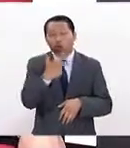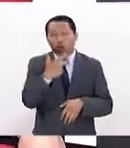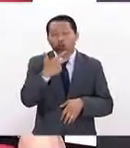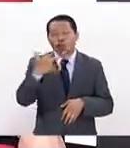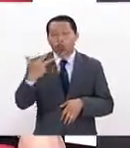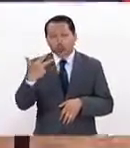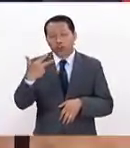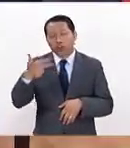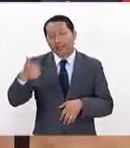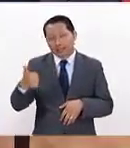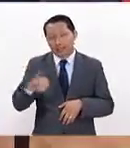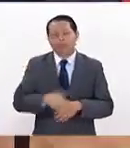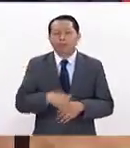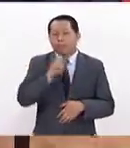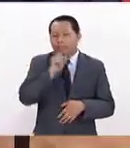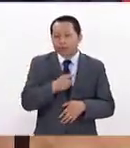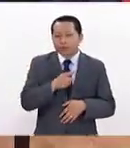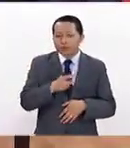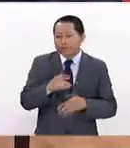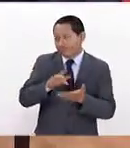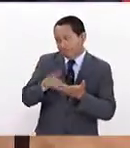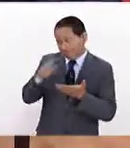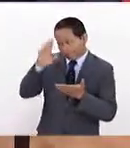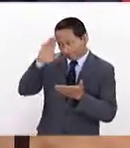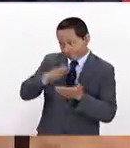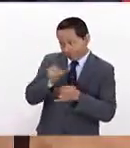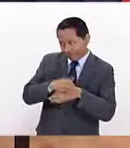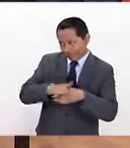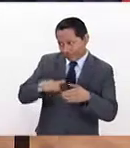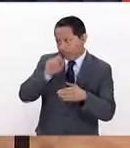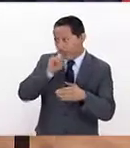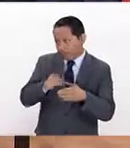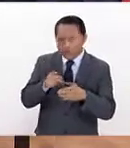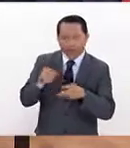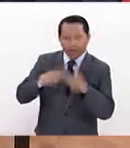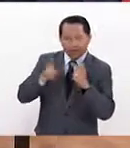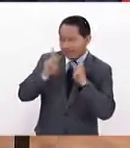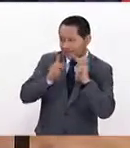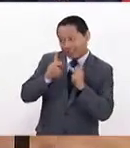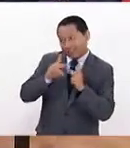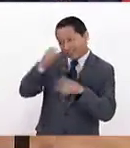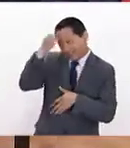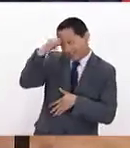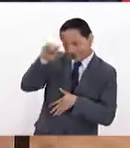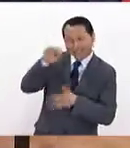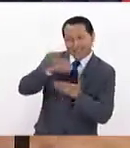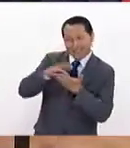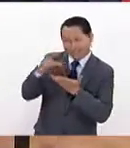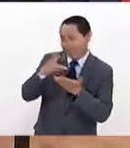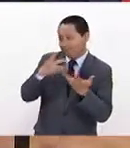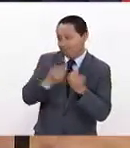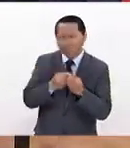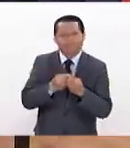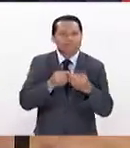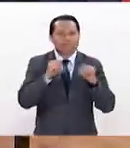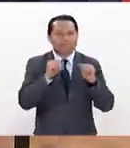01800000886. Perfecto, bueno, pues ahí está la información, gracias maestra por acompañarnos nuevamente ya al extrañador. Encantado de estar con ustedes. Hasta luego, gracias.